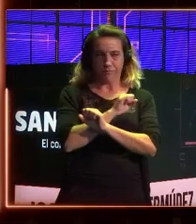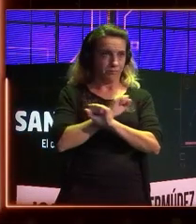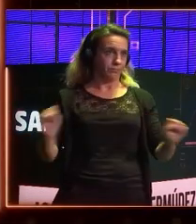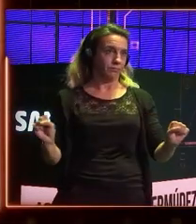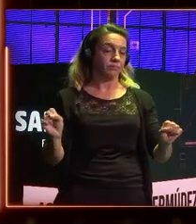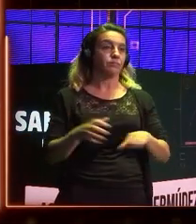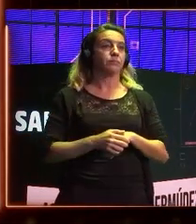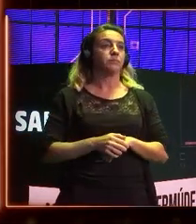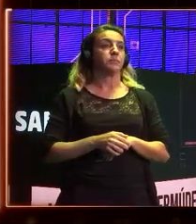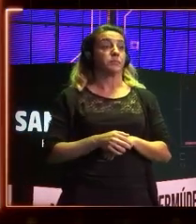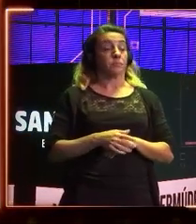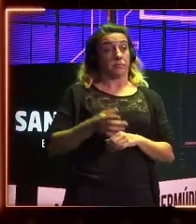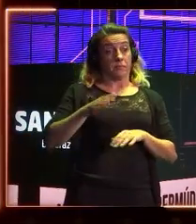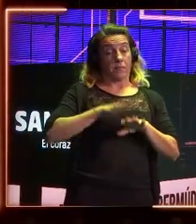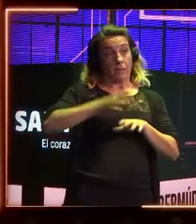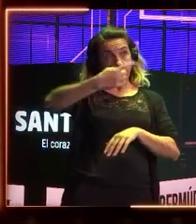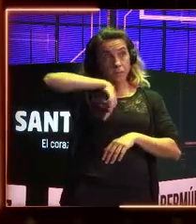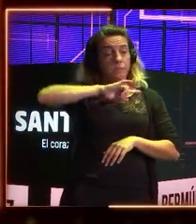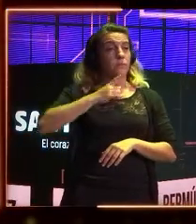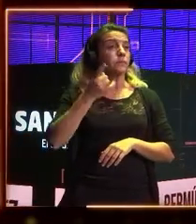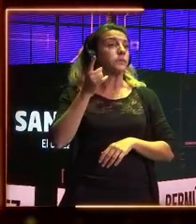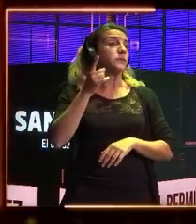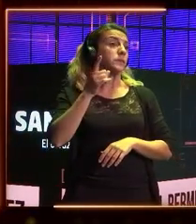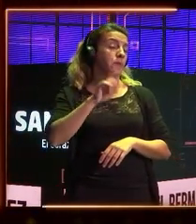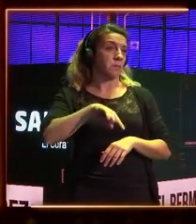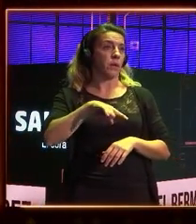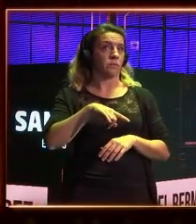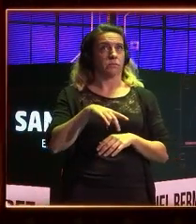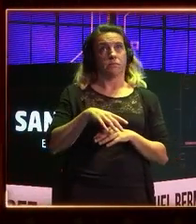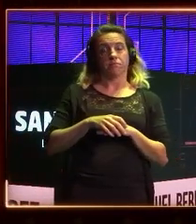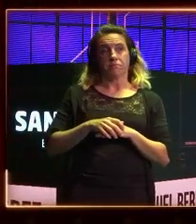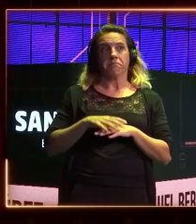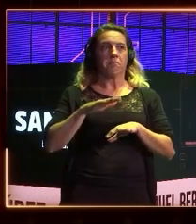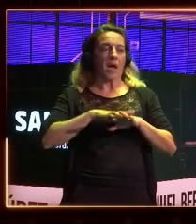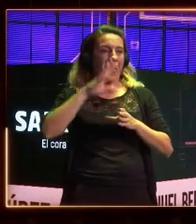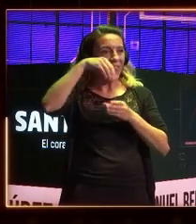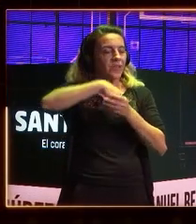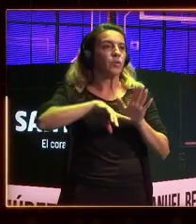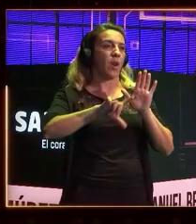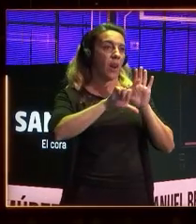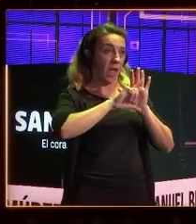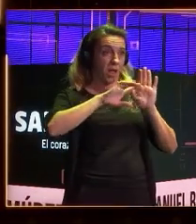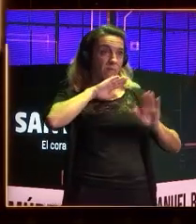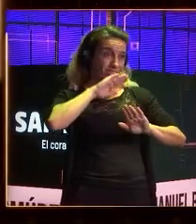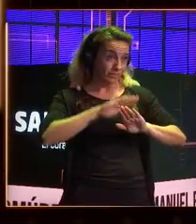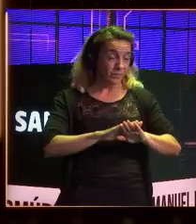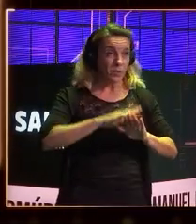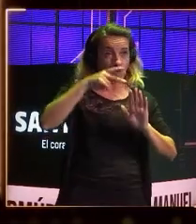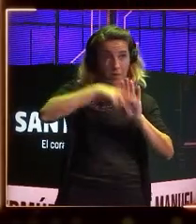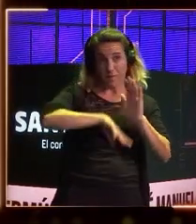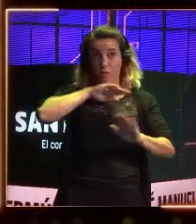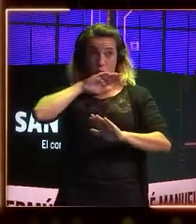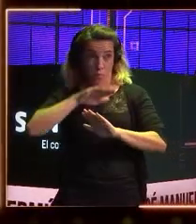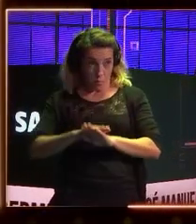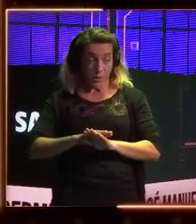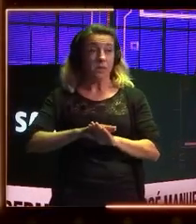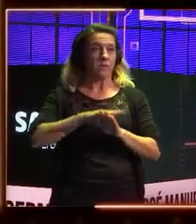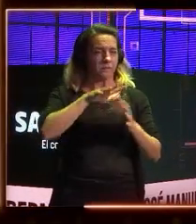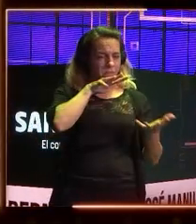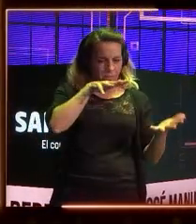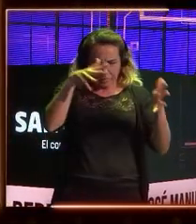Bien, a nosotros también nos vale para que dentro de la legalidad, dentro de la normativa, podamos aplicar, podamos